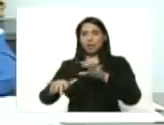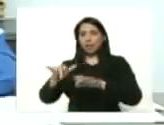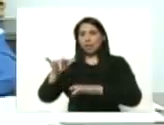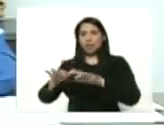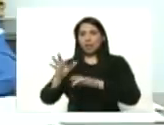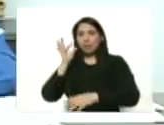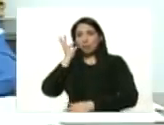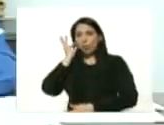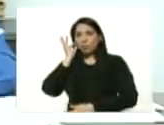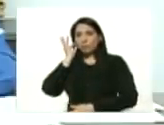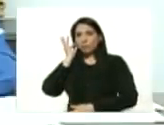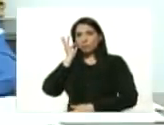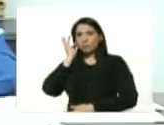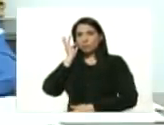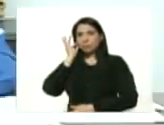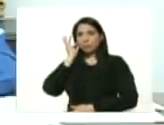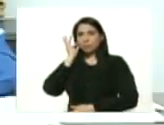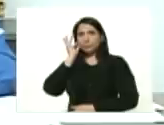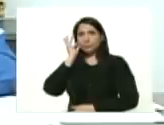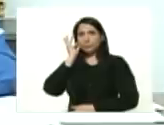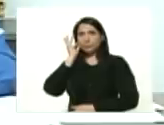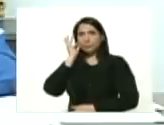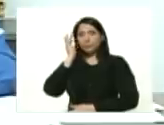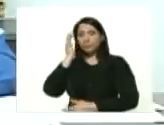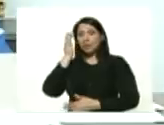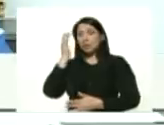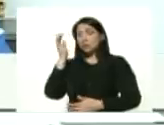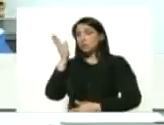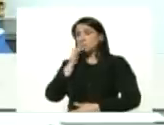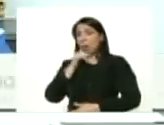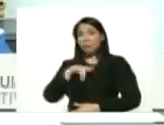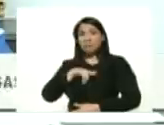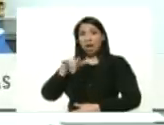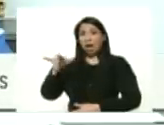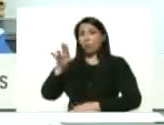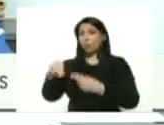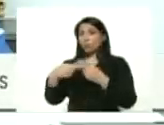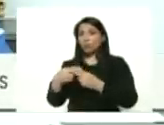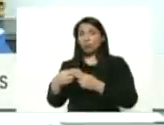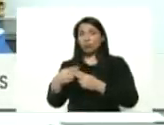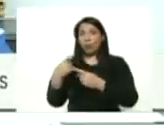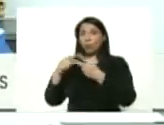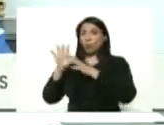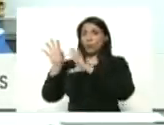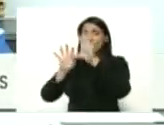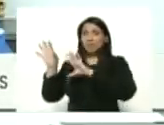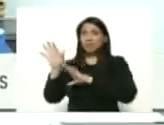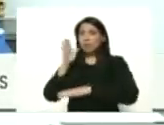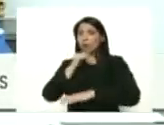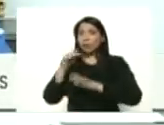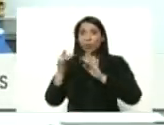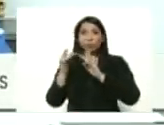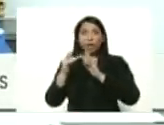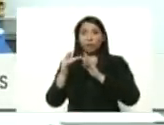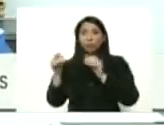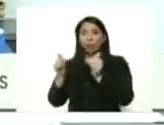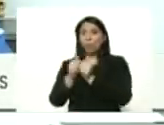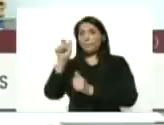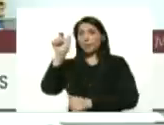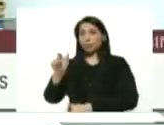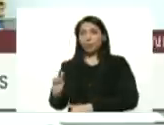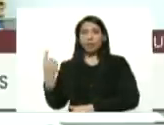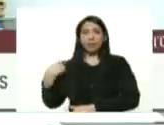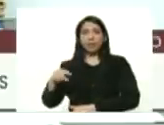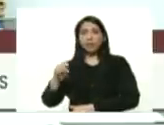sin aparente viajes al exterior ni contacto con personas que hayan